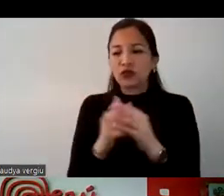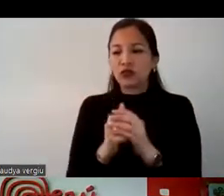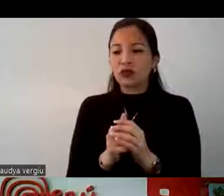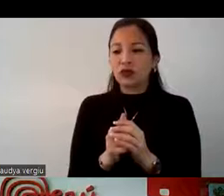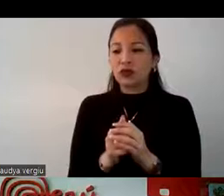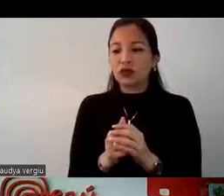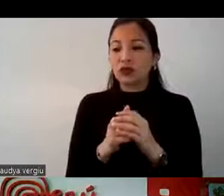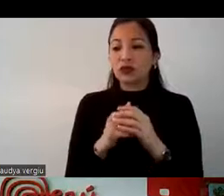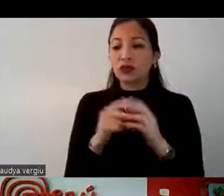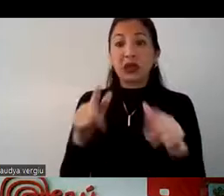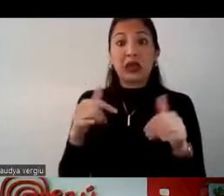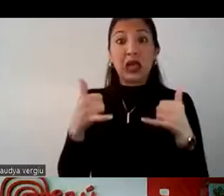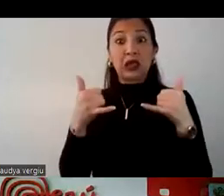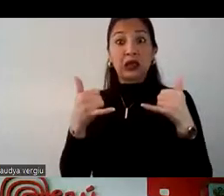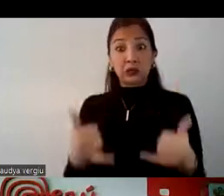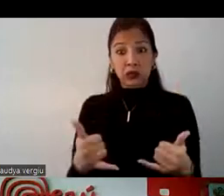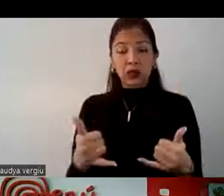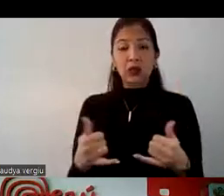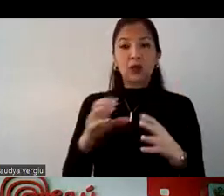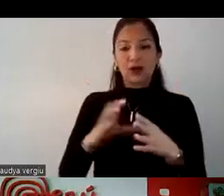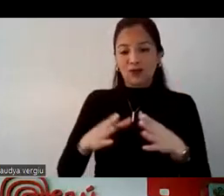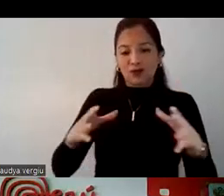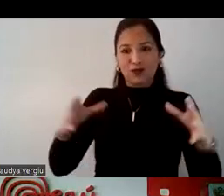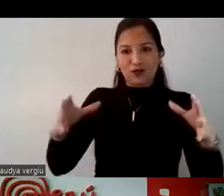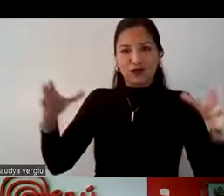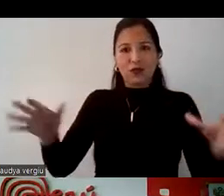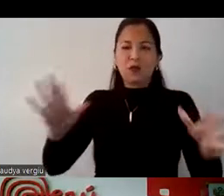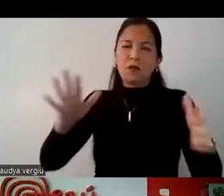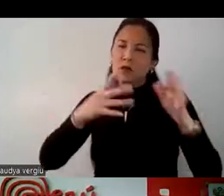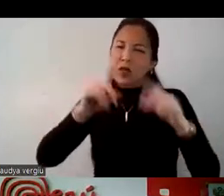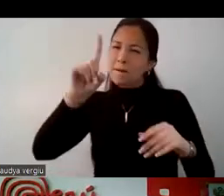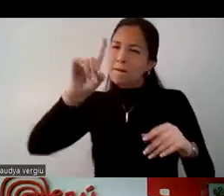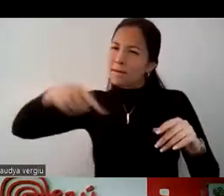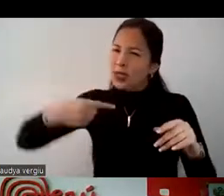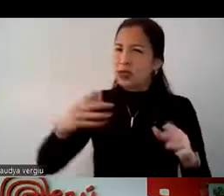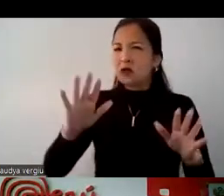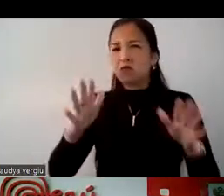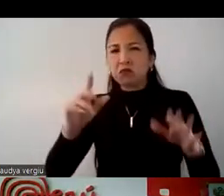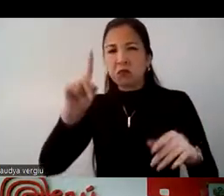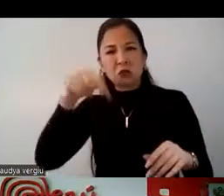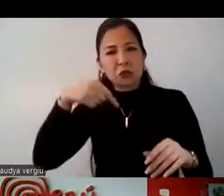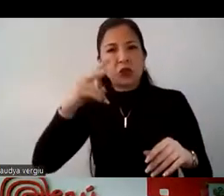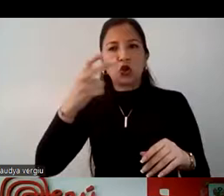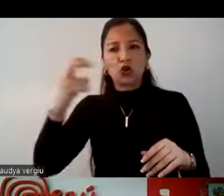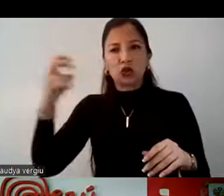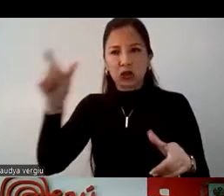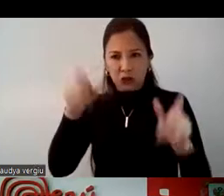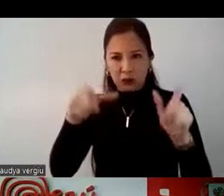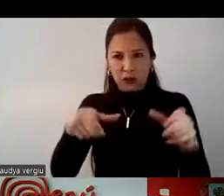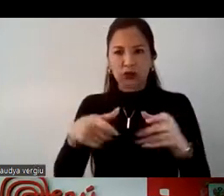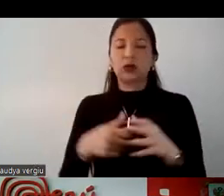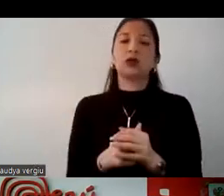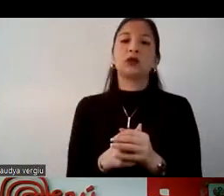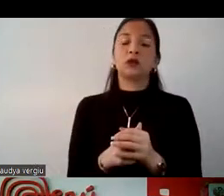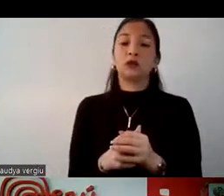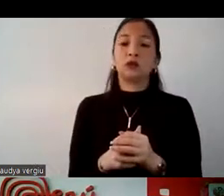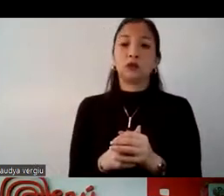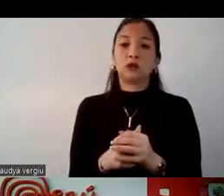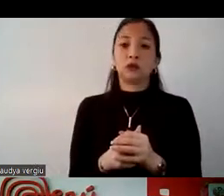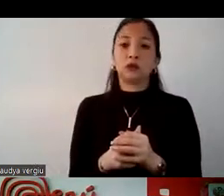de otros países se sumen para llegar a un tope de mil a mil doscientas personas. También la promoción